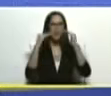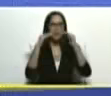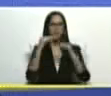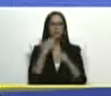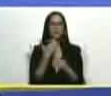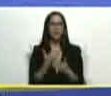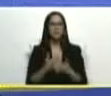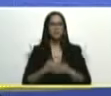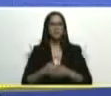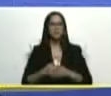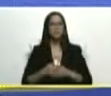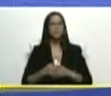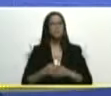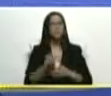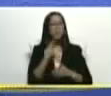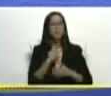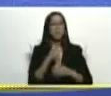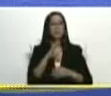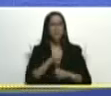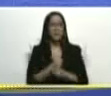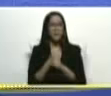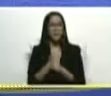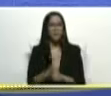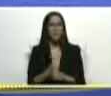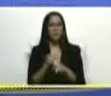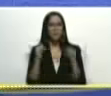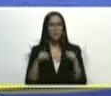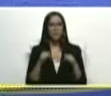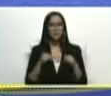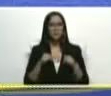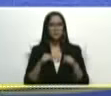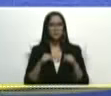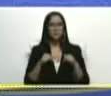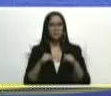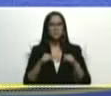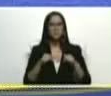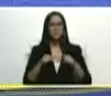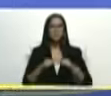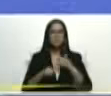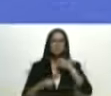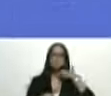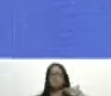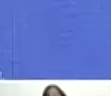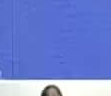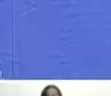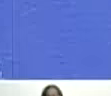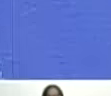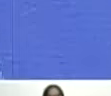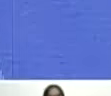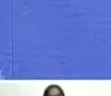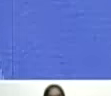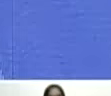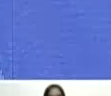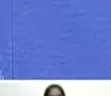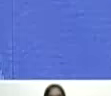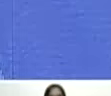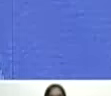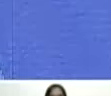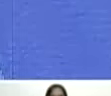me dicen que nos están esperando aquí en Altagracia la zona norte de Caracas